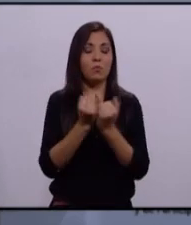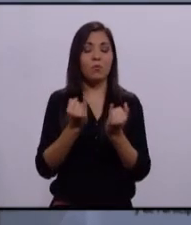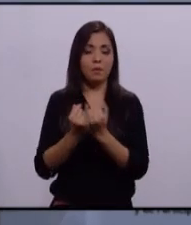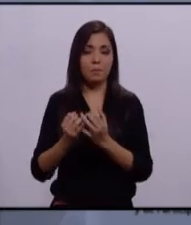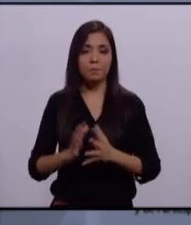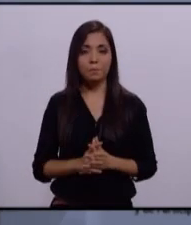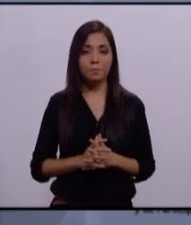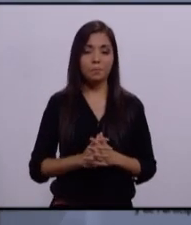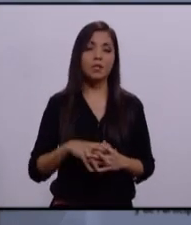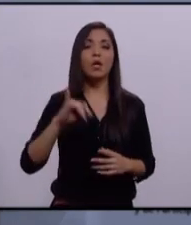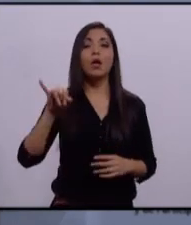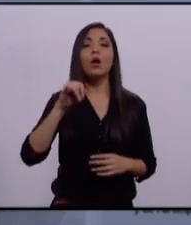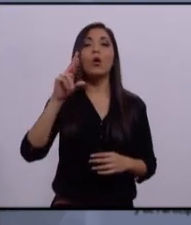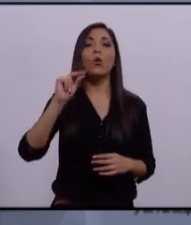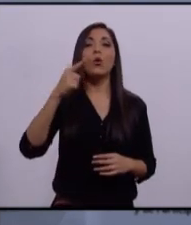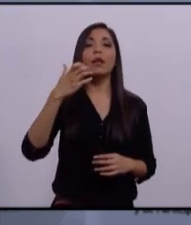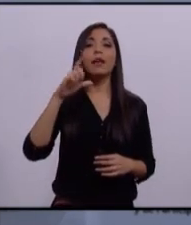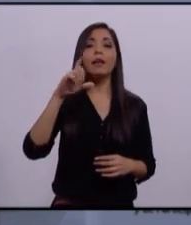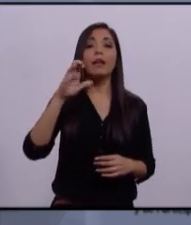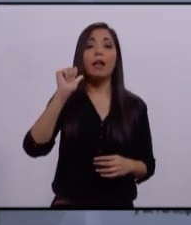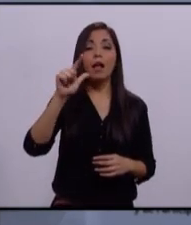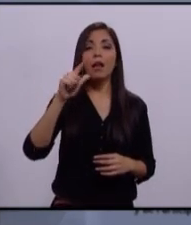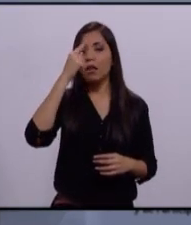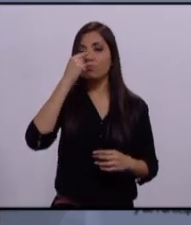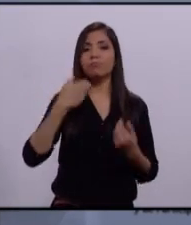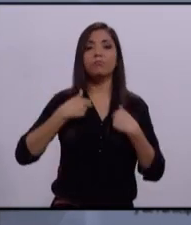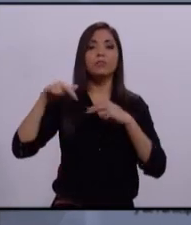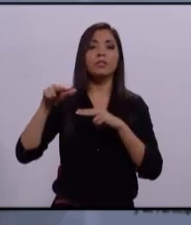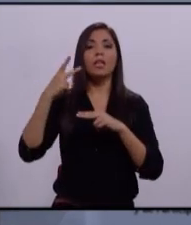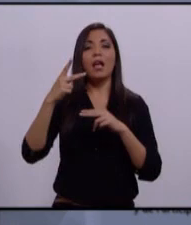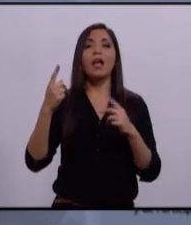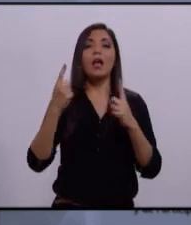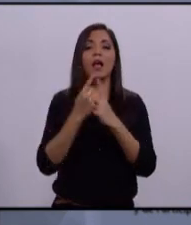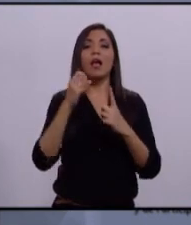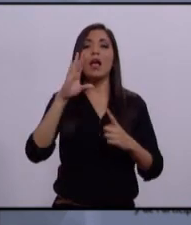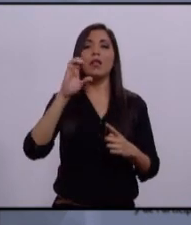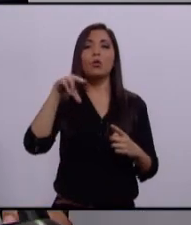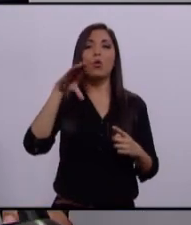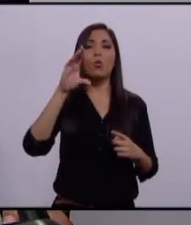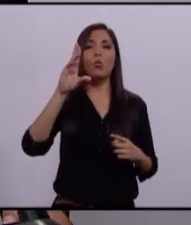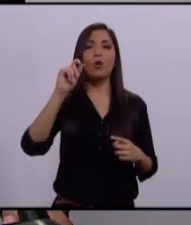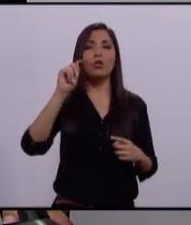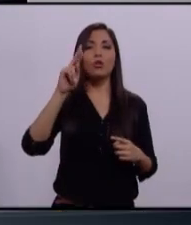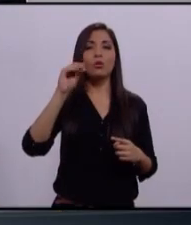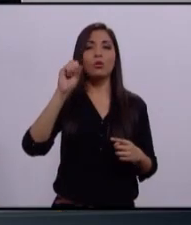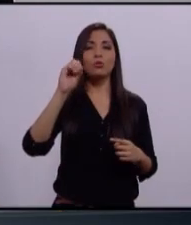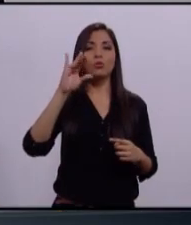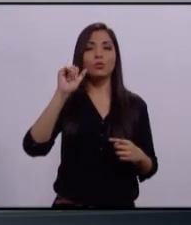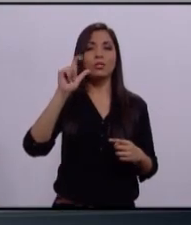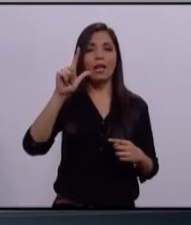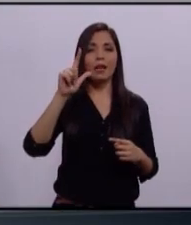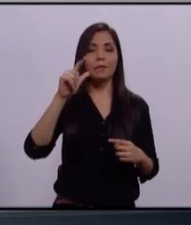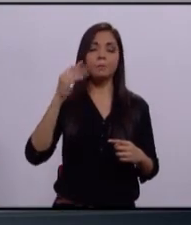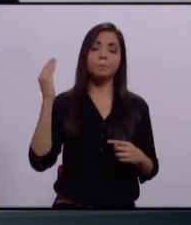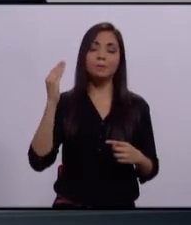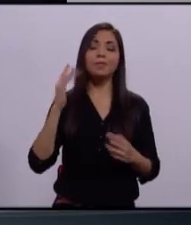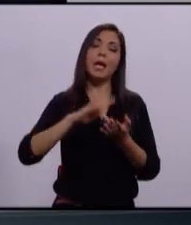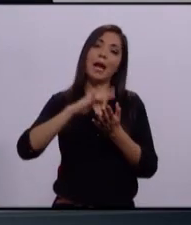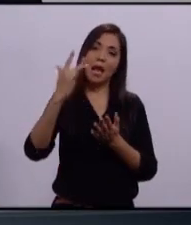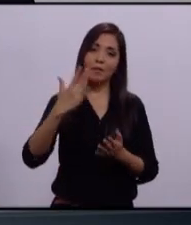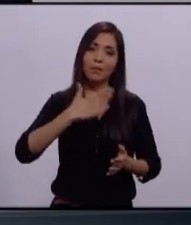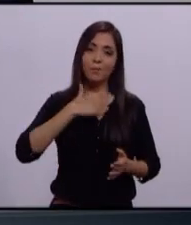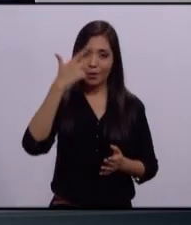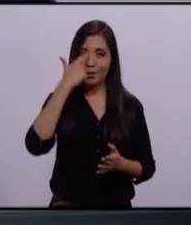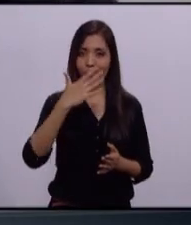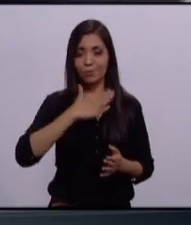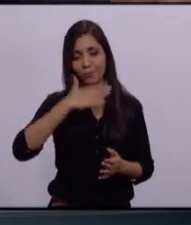Jorge Leal Ramírez, en representación del partido Encuentro Social. Su turno, candidato. Gracias. Buenas noches, Belén. Buenas noches